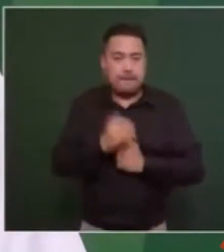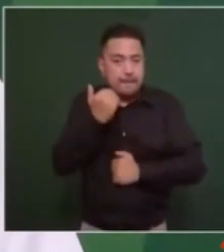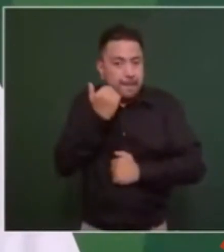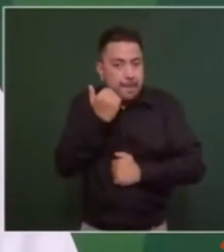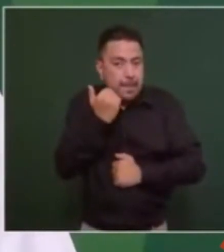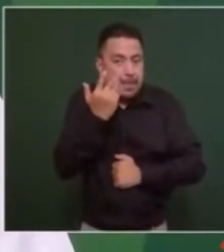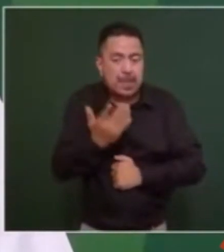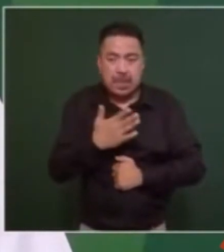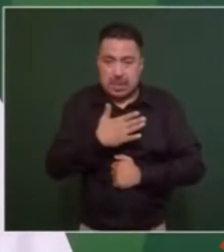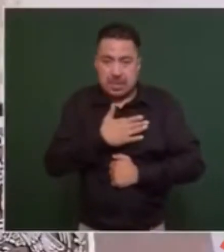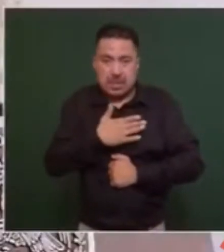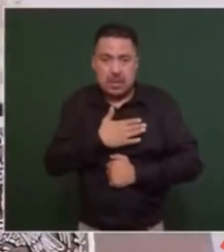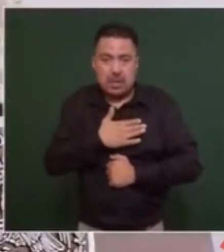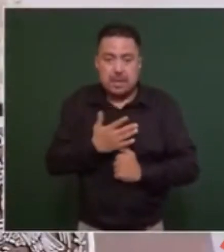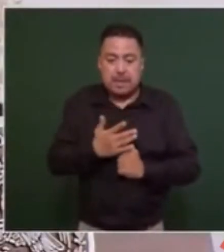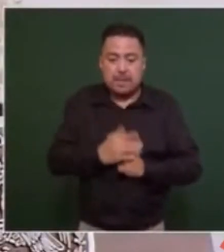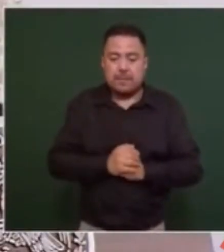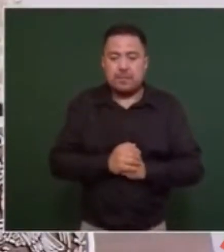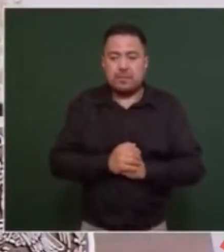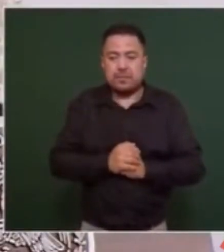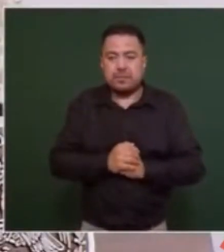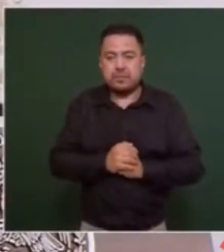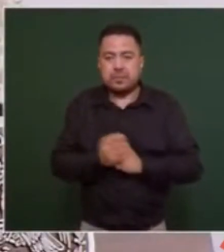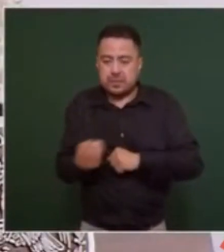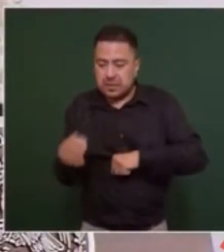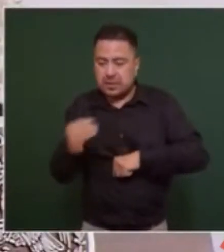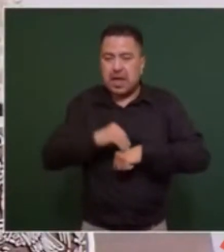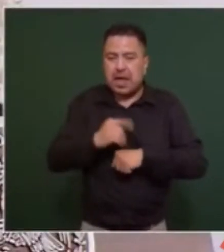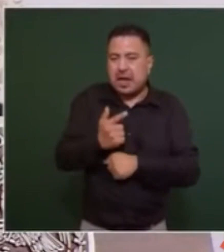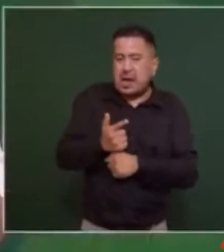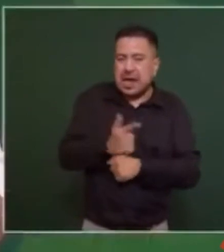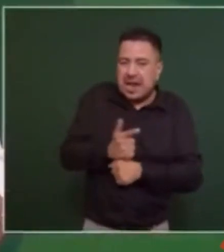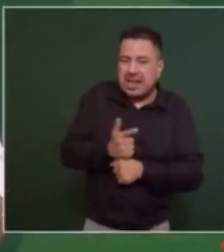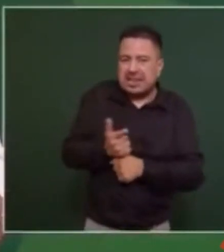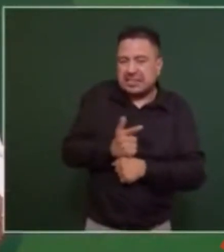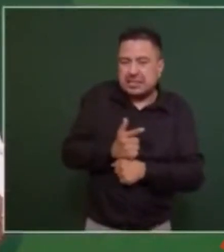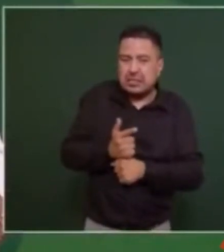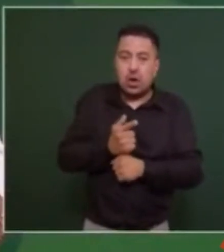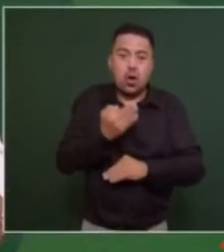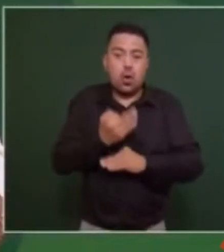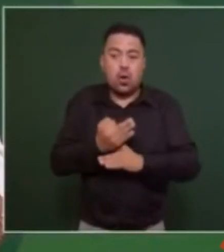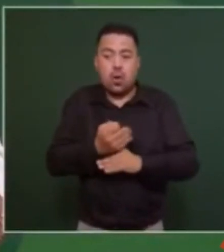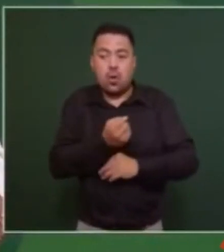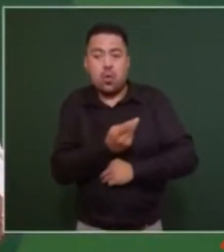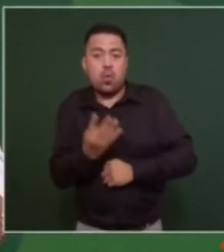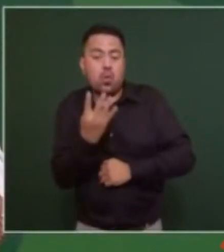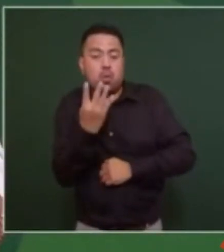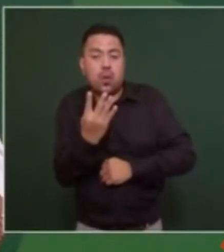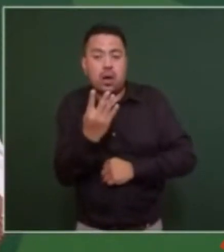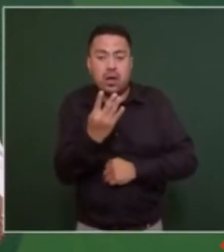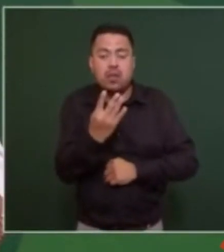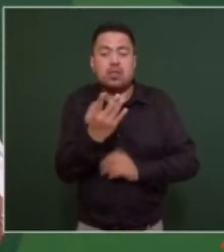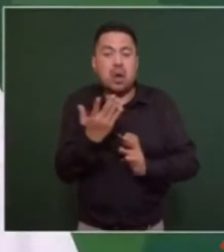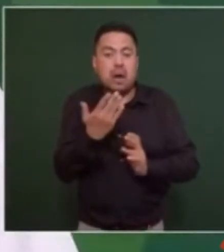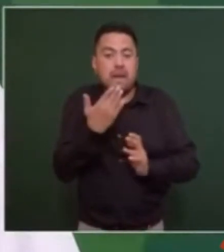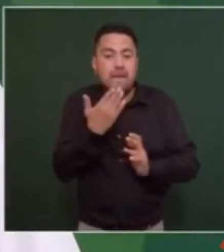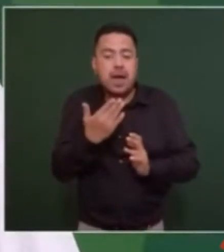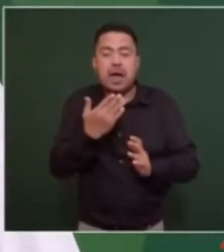ir integrando licenciaturas. Hoy tenemos cuatro. Hospitalidad,